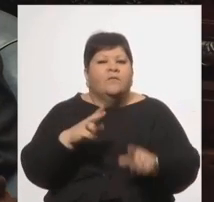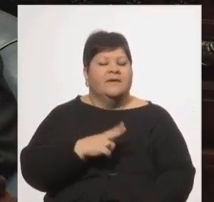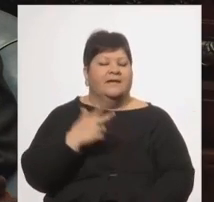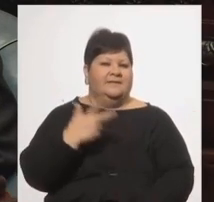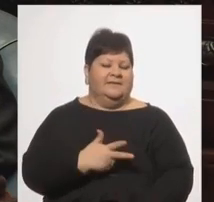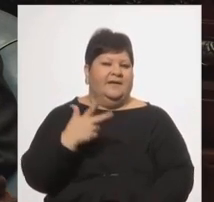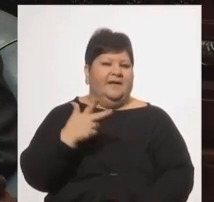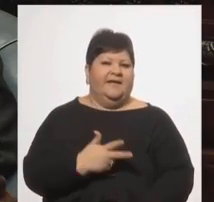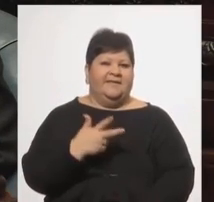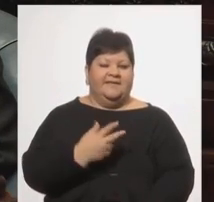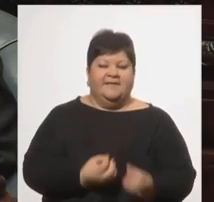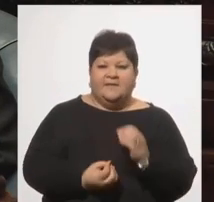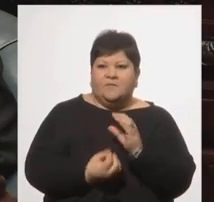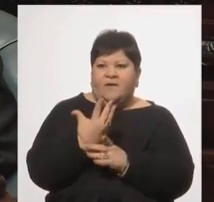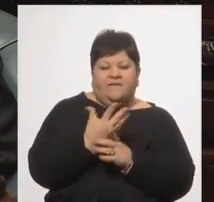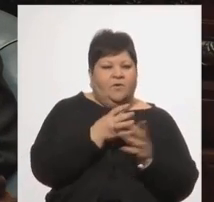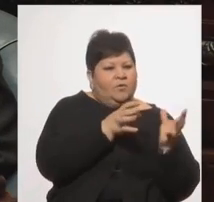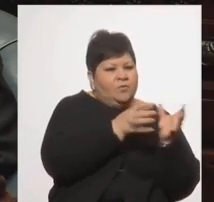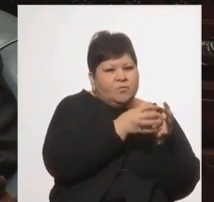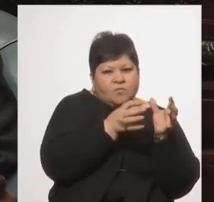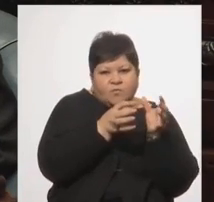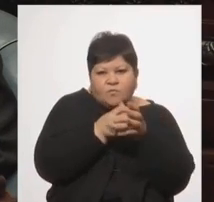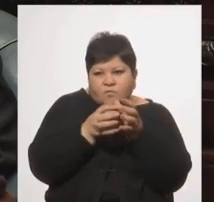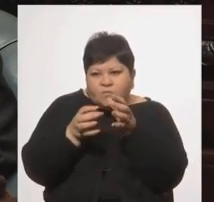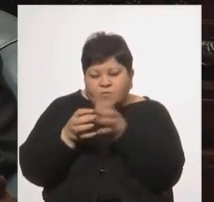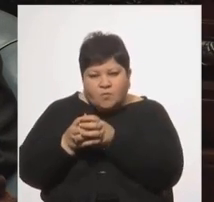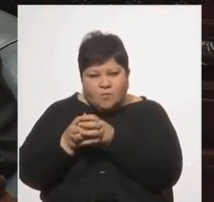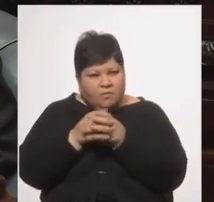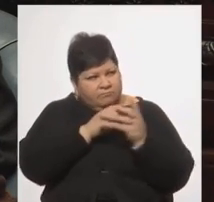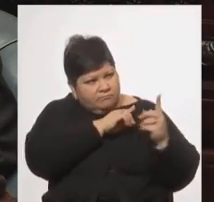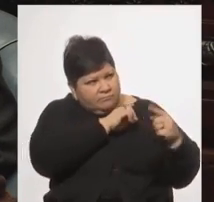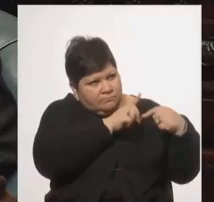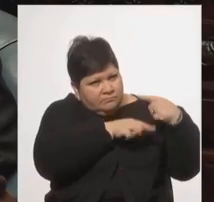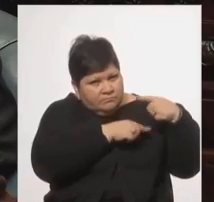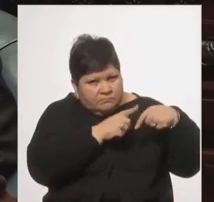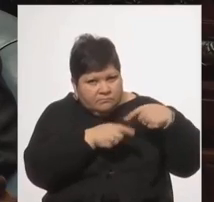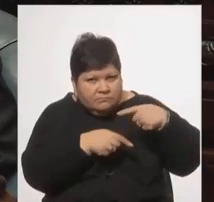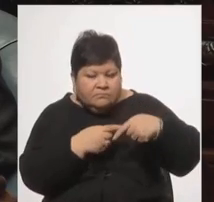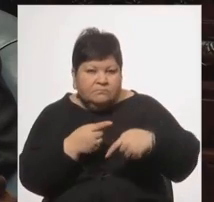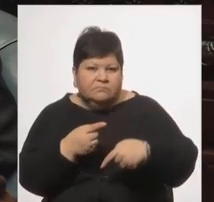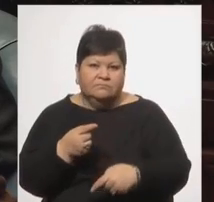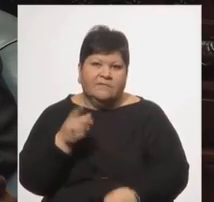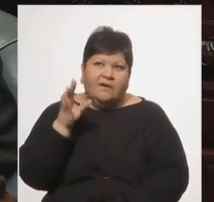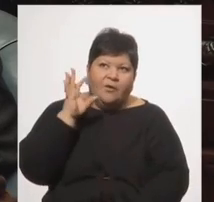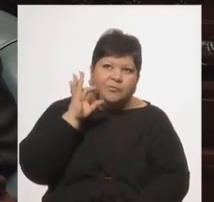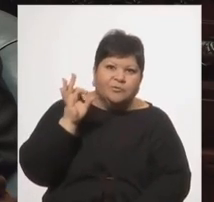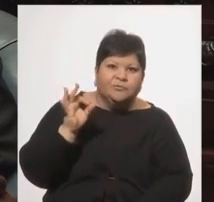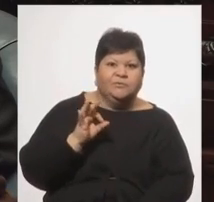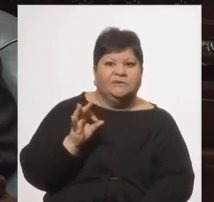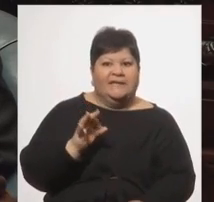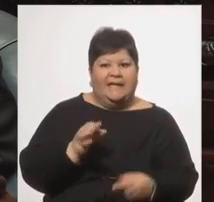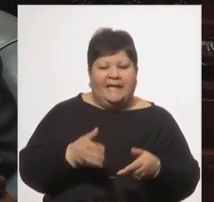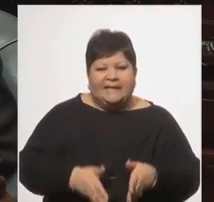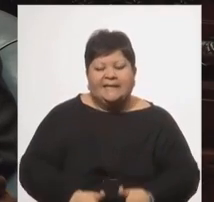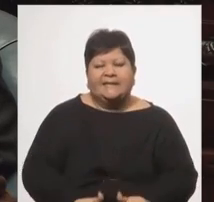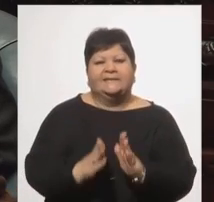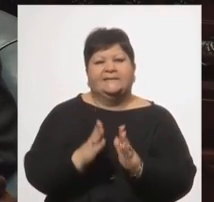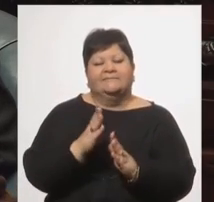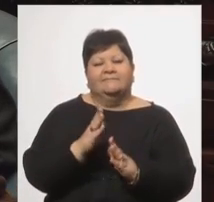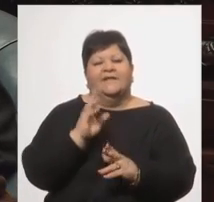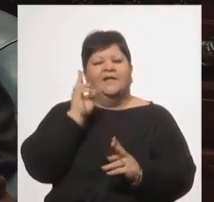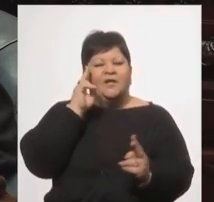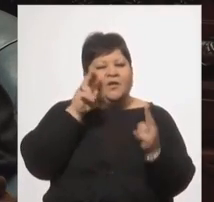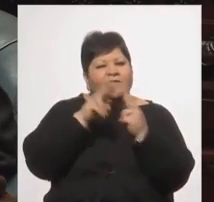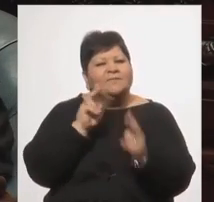en nuevas generaciones renovando la maravillosa oportunidad de haber nacido. Hasta luego Pepe y